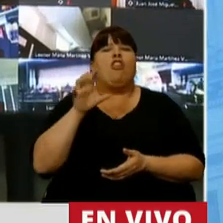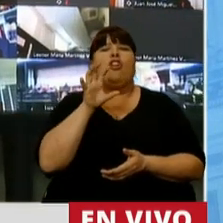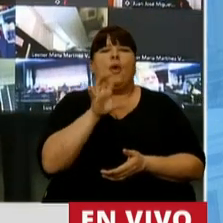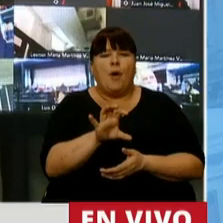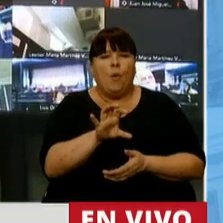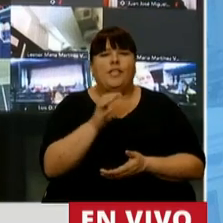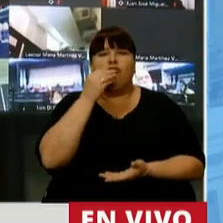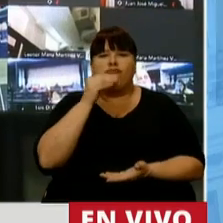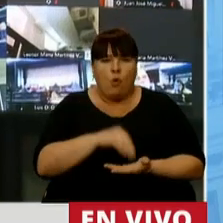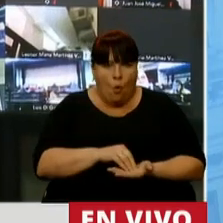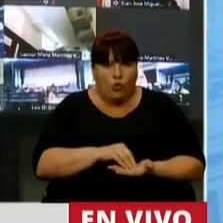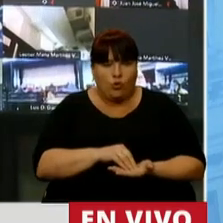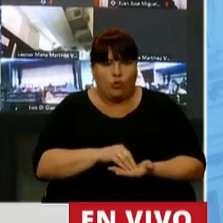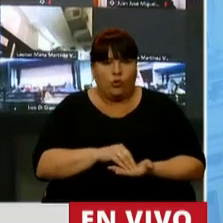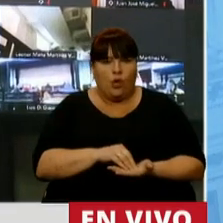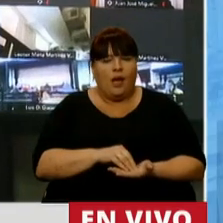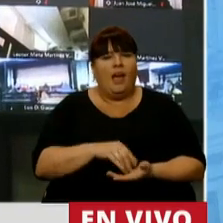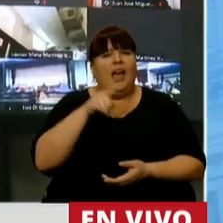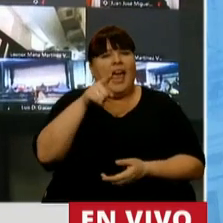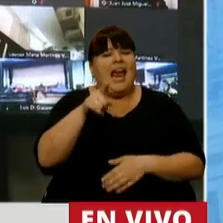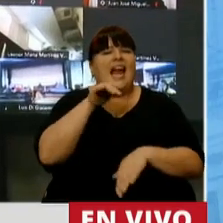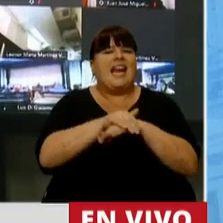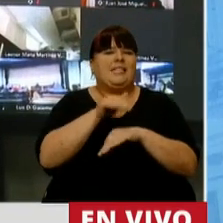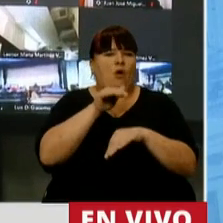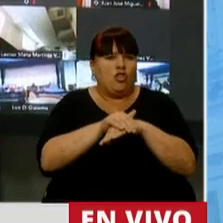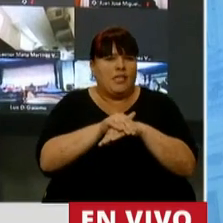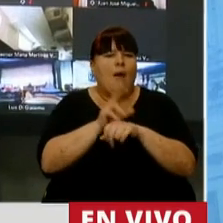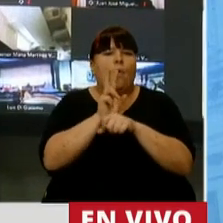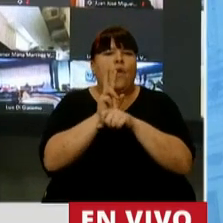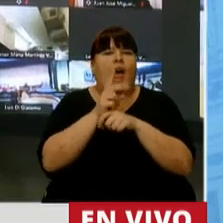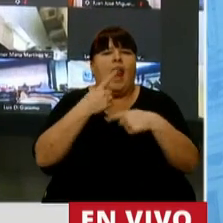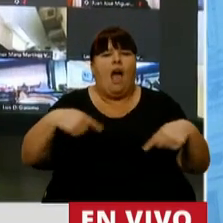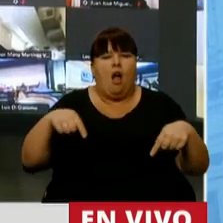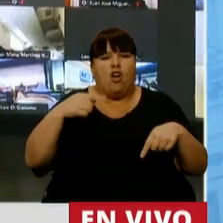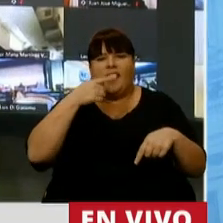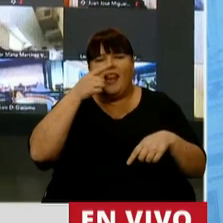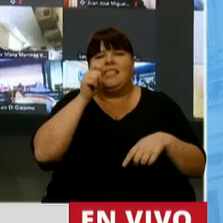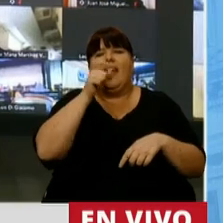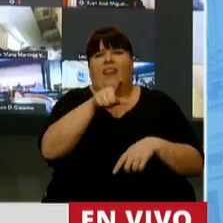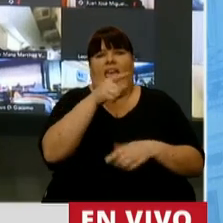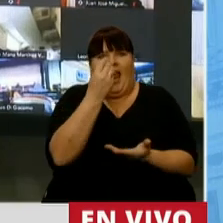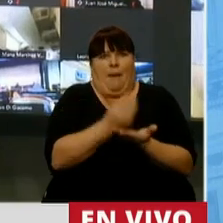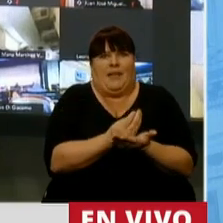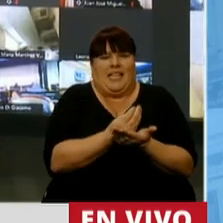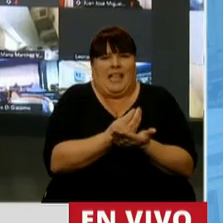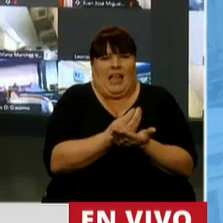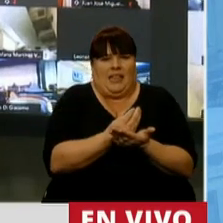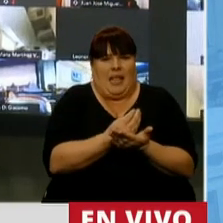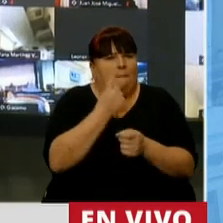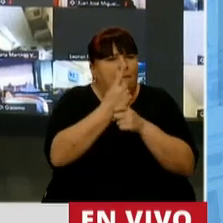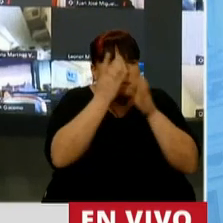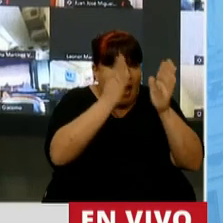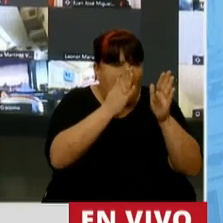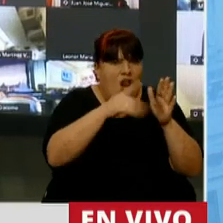provincia de Chubut y que tiene la responsabilidad de velar por los intereses de quienes representa antes que